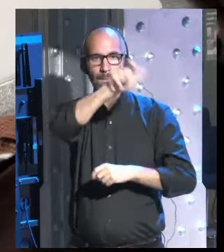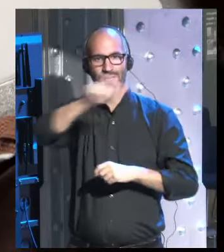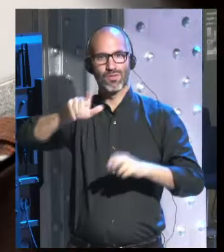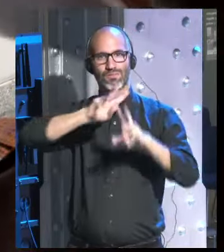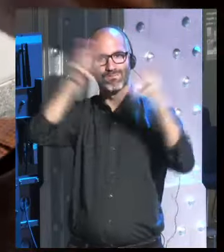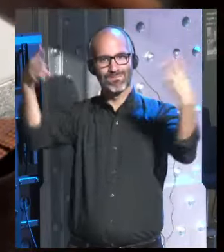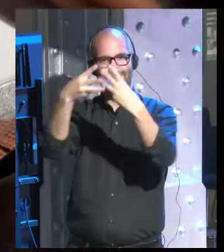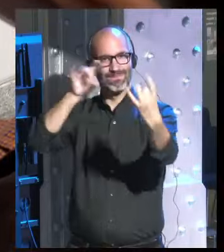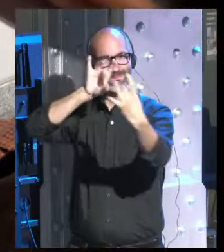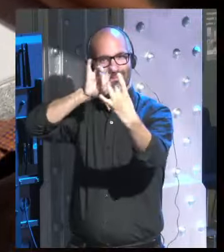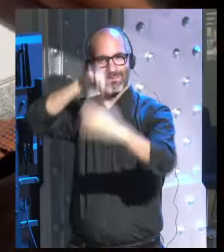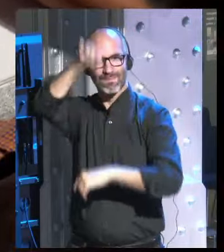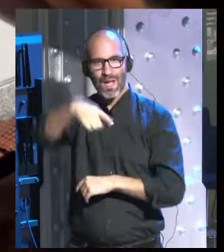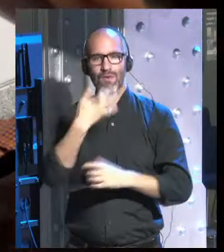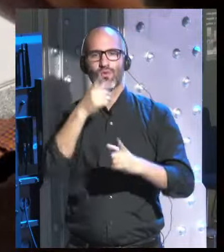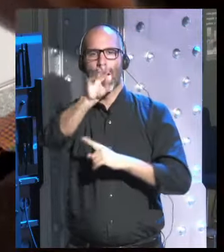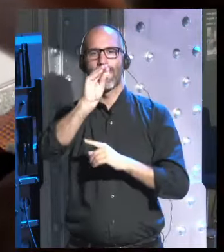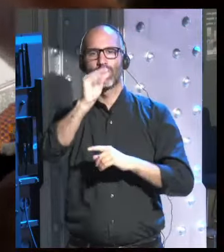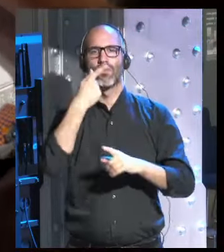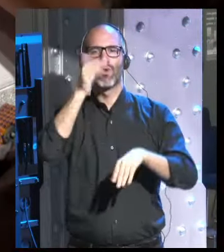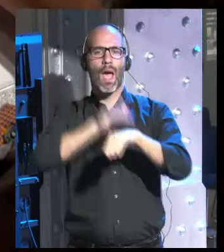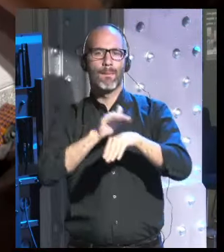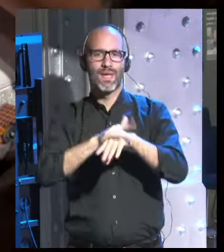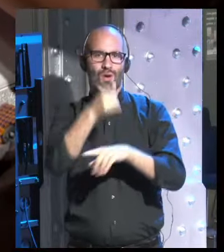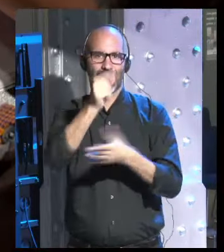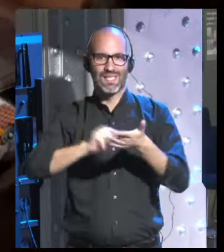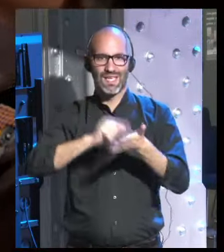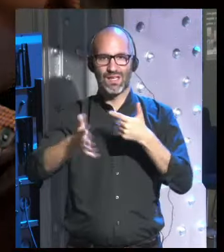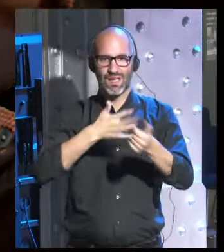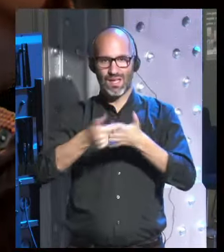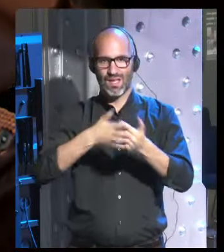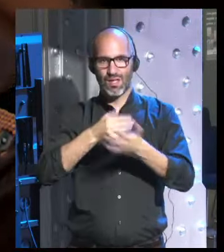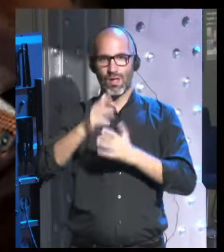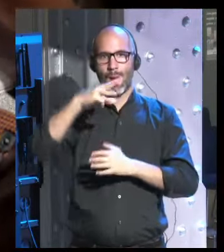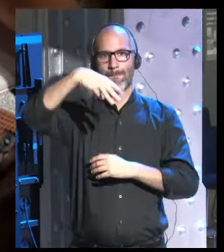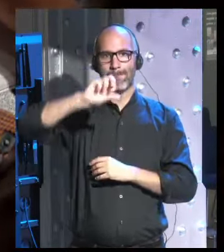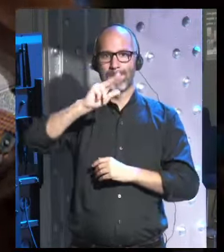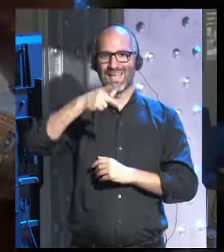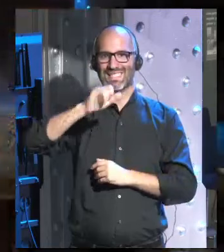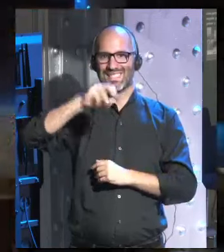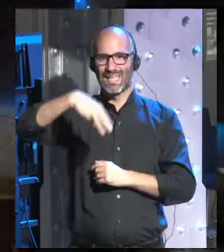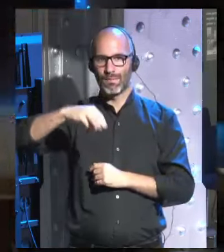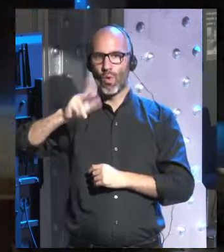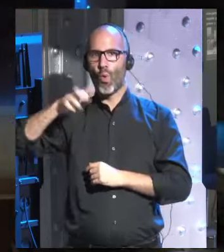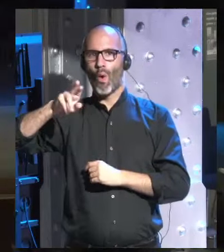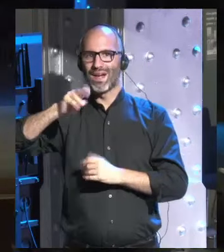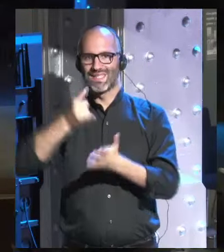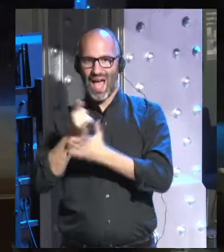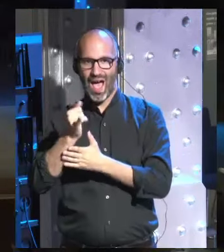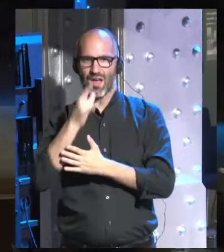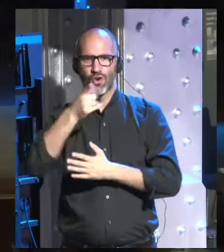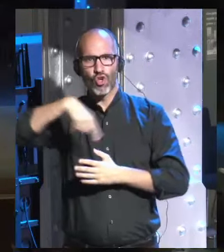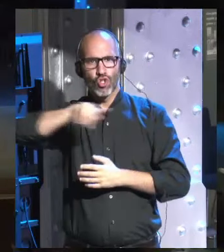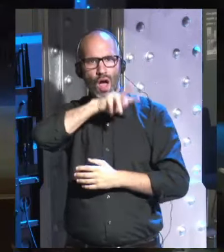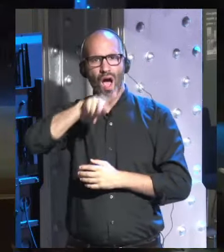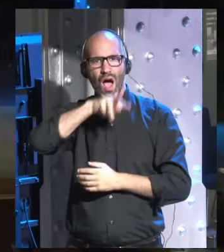siguiendo por el streaming esta es una pregunta de un amigo que es escritor Maxín Huerta y pregunta ¿perderemos el lenguaje oral?